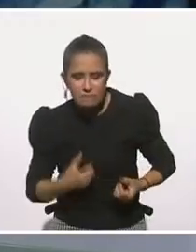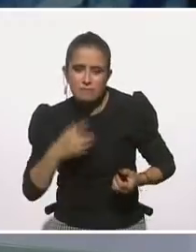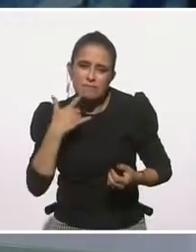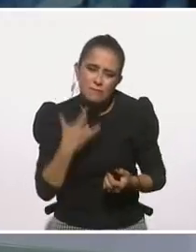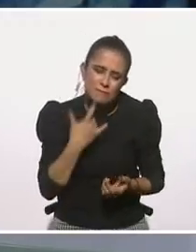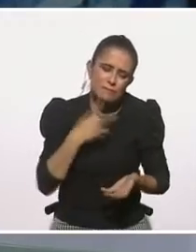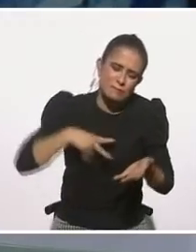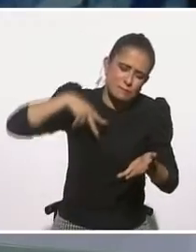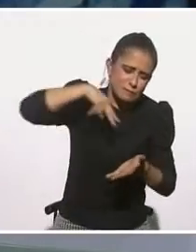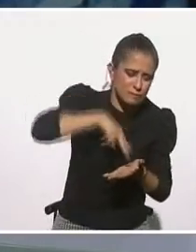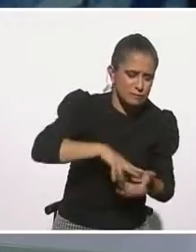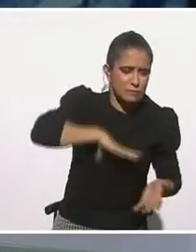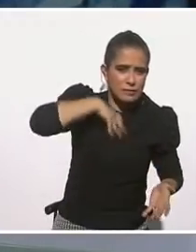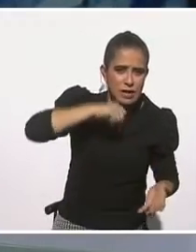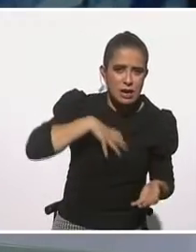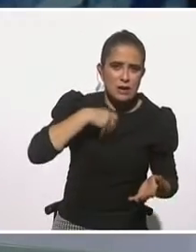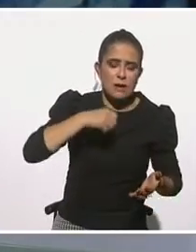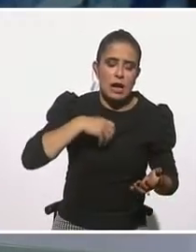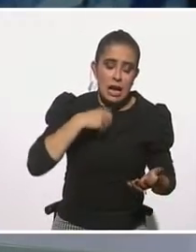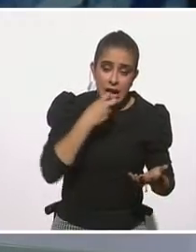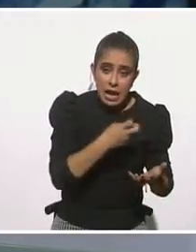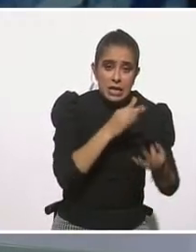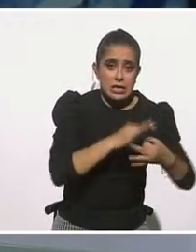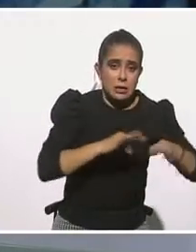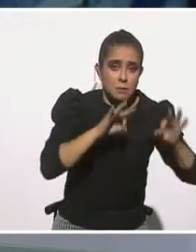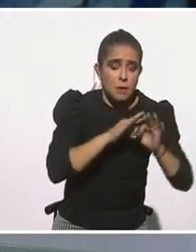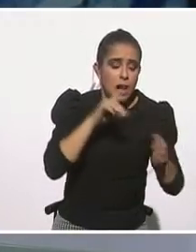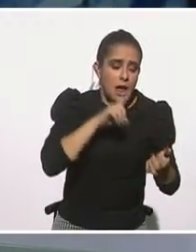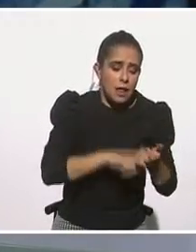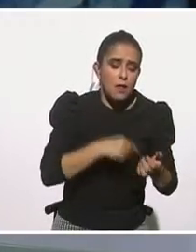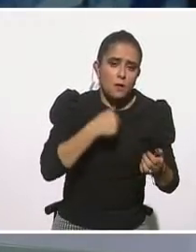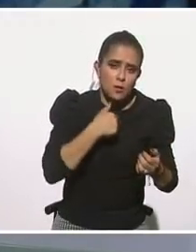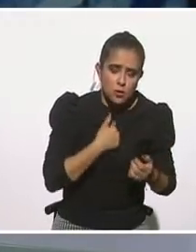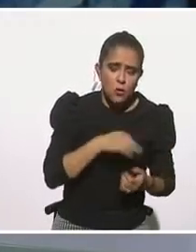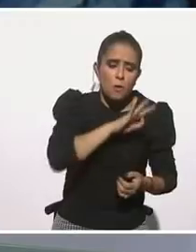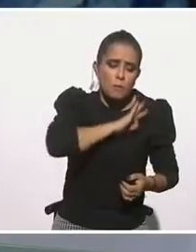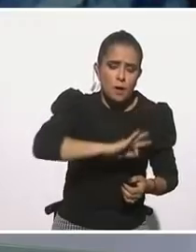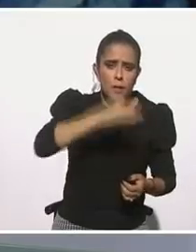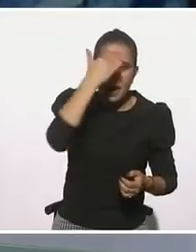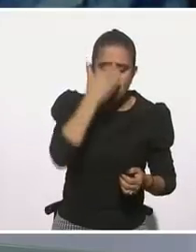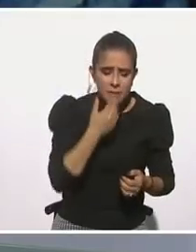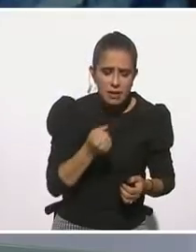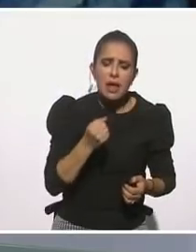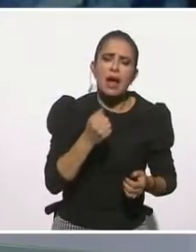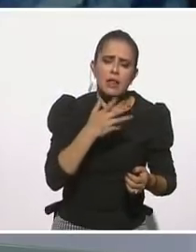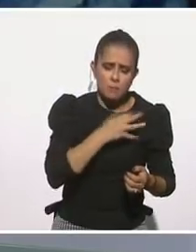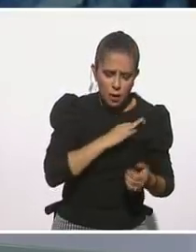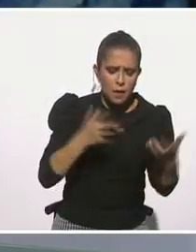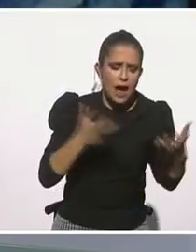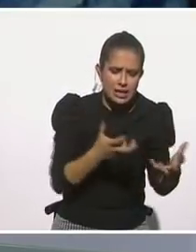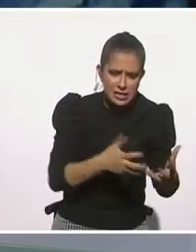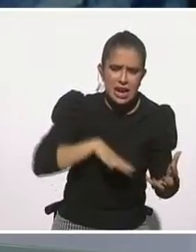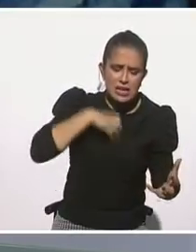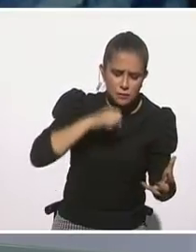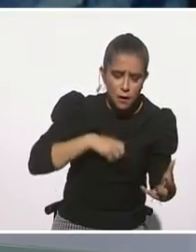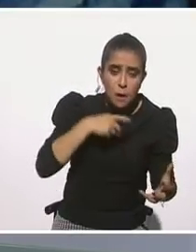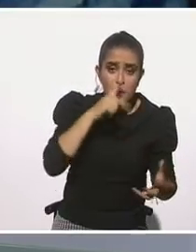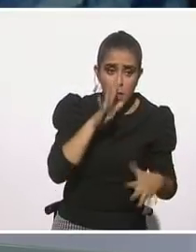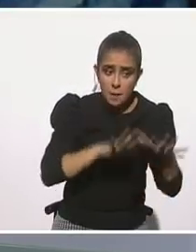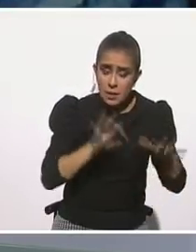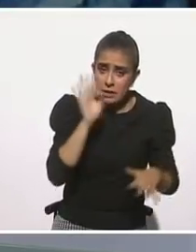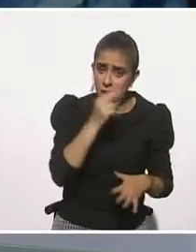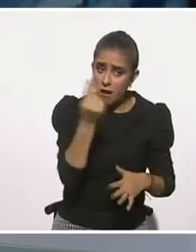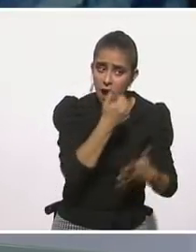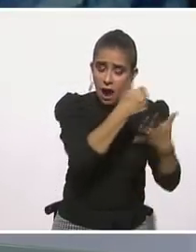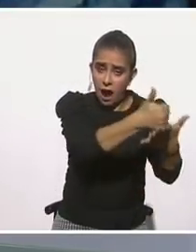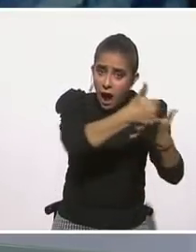estar en contacto con nuestra vulnerabilidad, con nuestra capacidad de pedir apoyo, también con nuestra capacidad